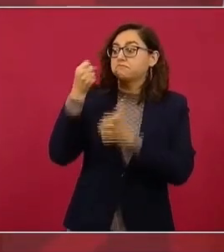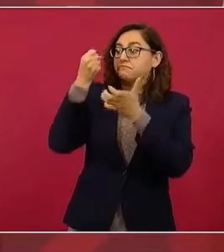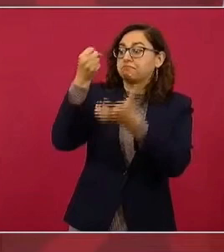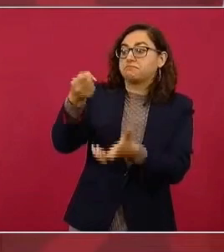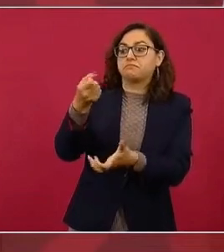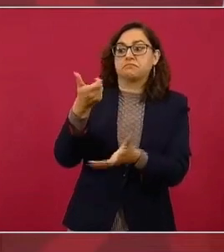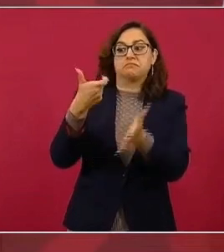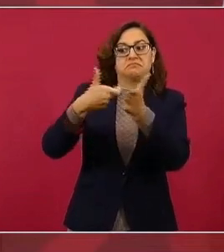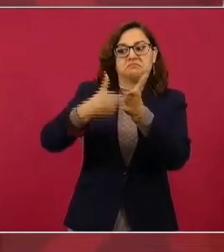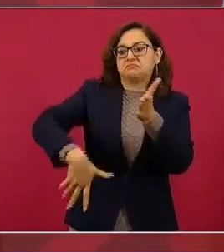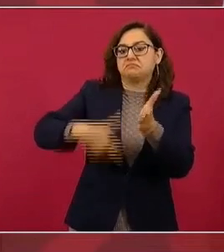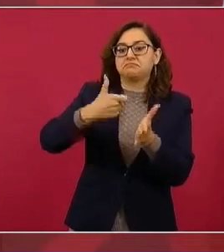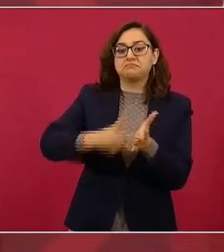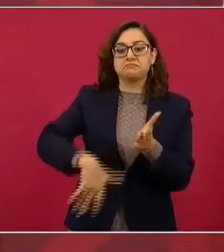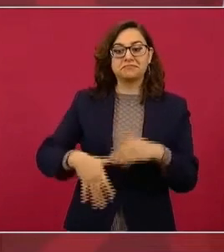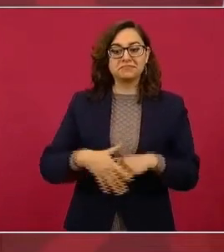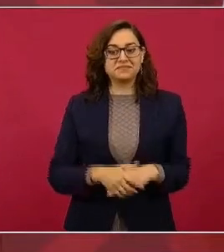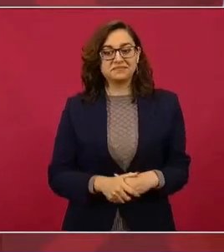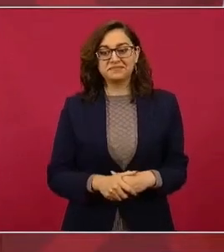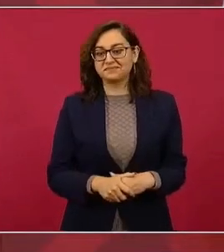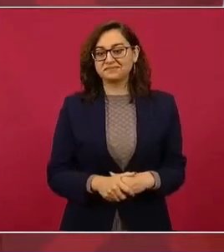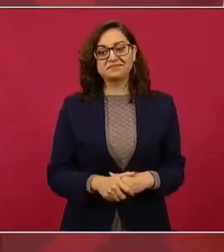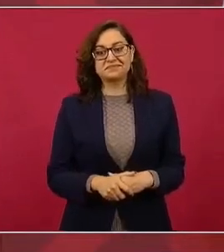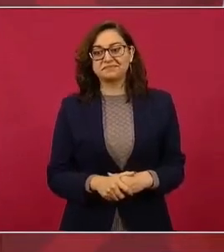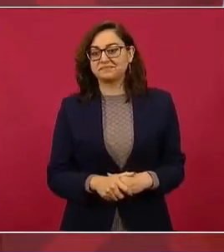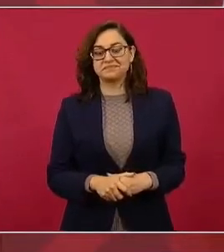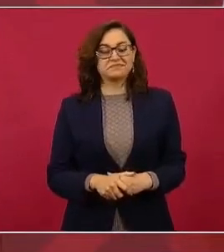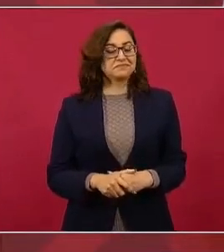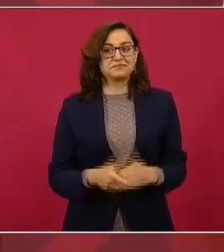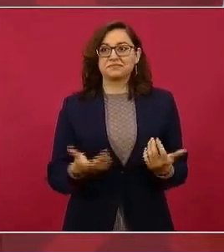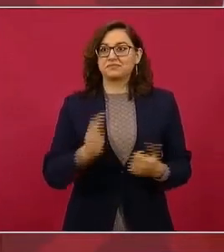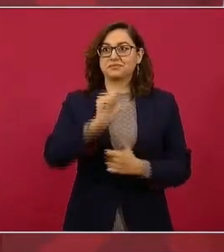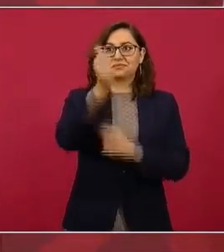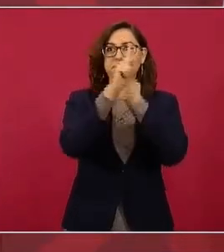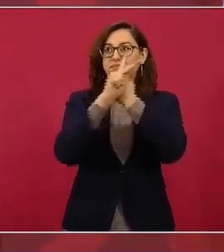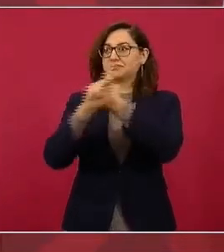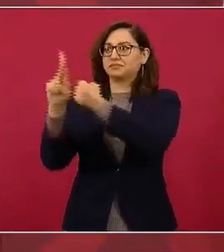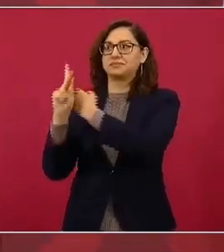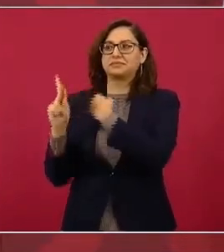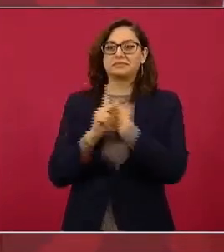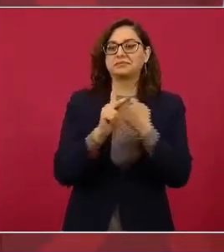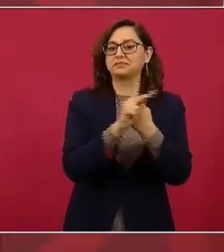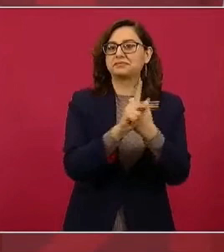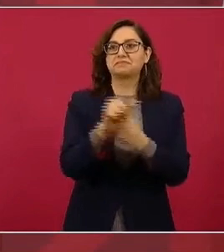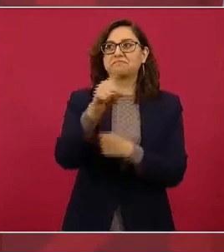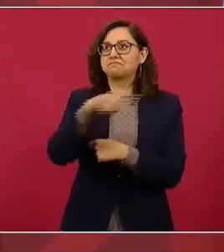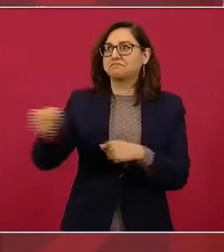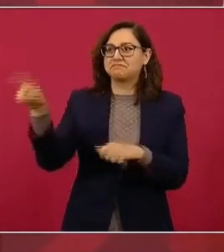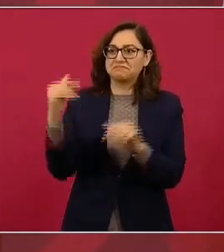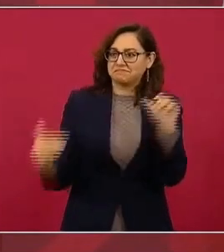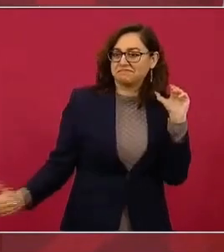esto no se ve en ninguna parte del mundo, ningún aeropuerto del mundo.